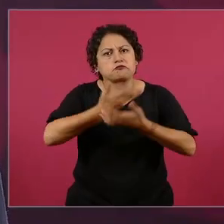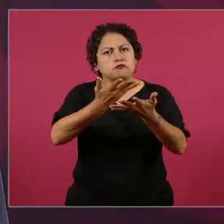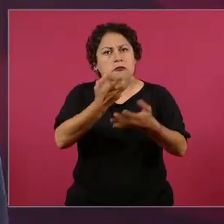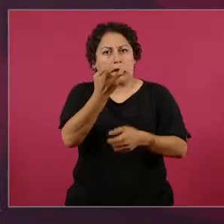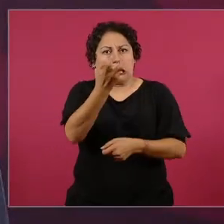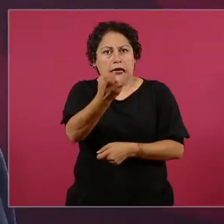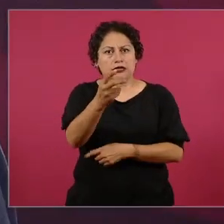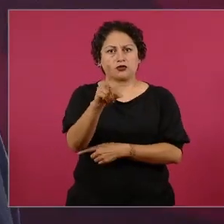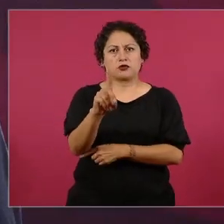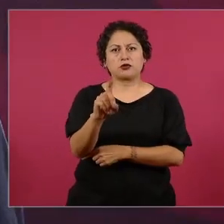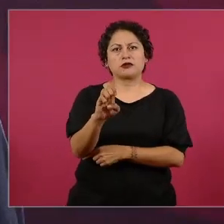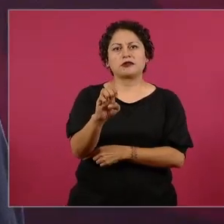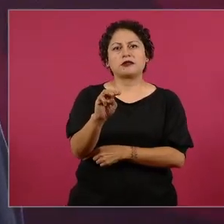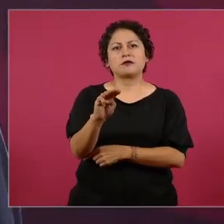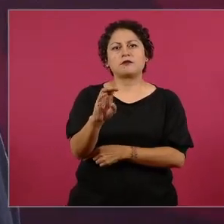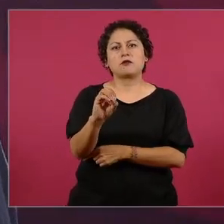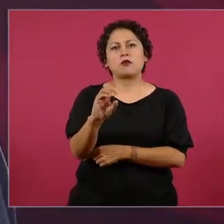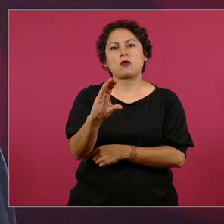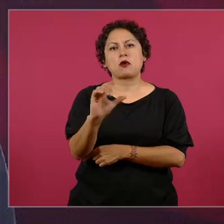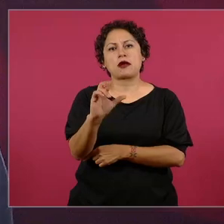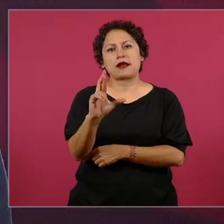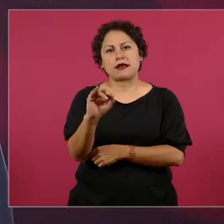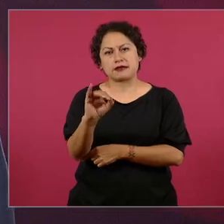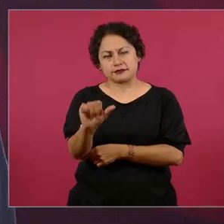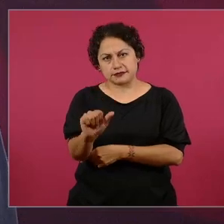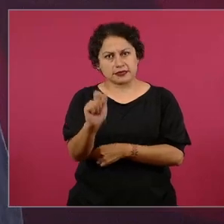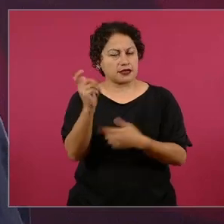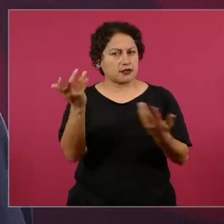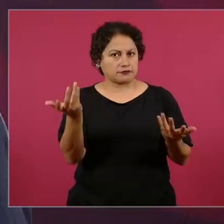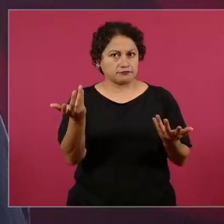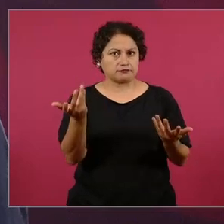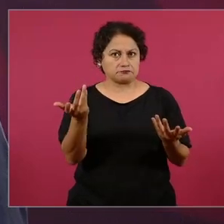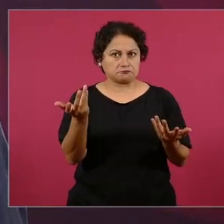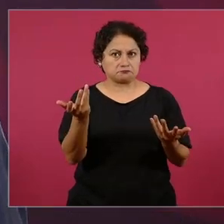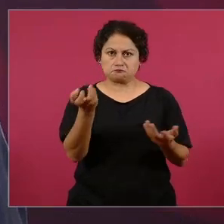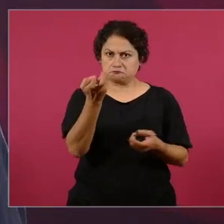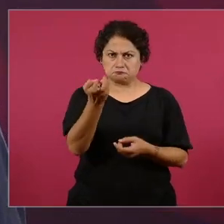pero pues también en una democracia